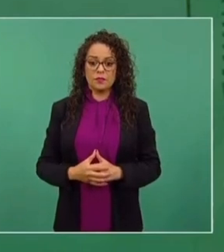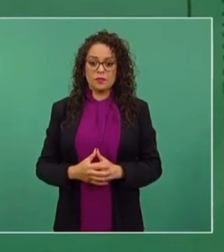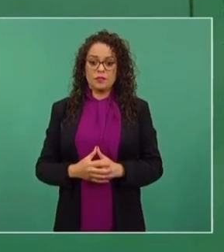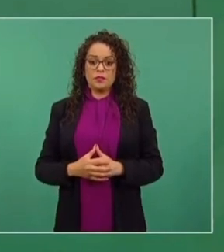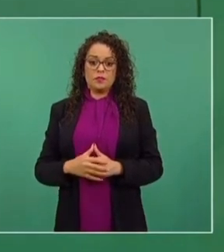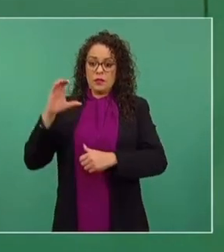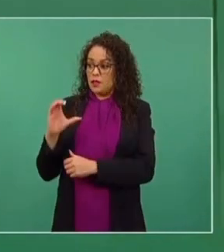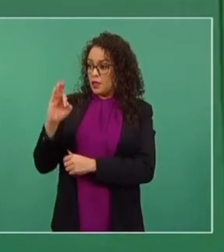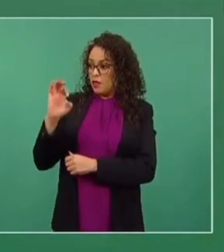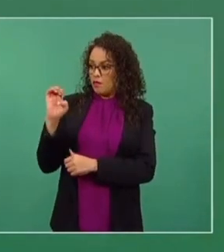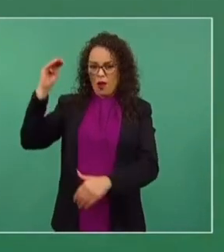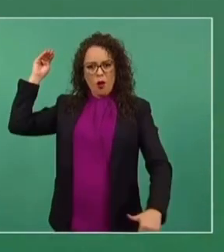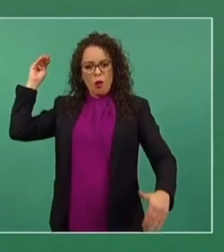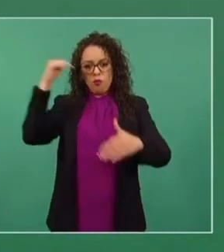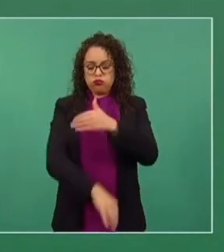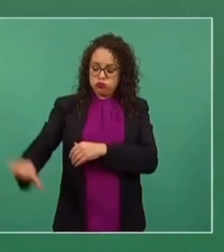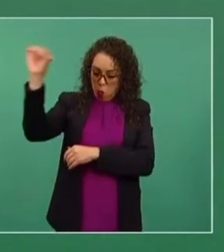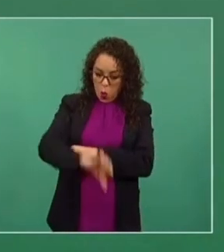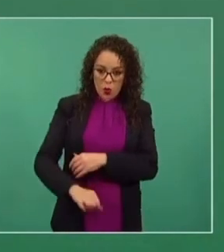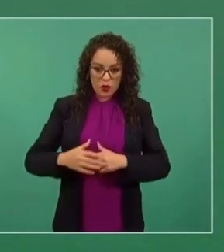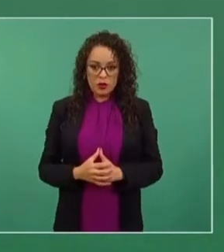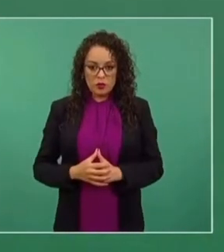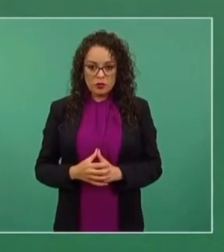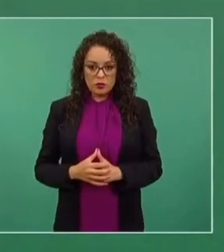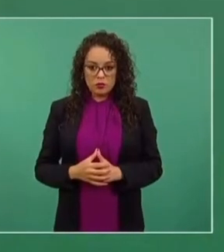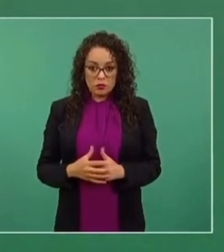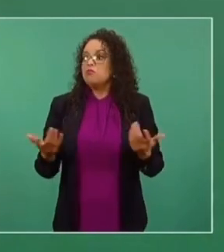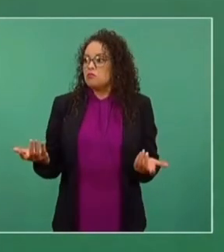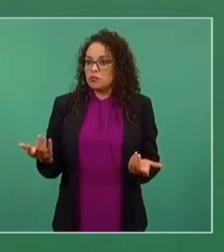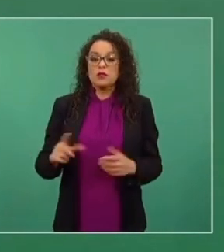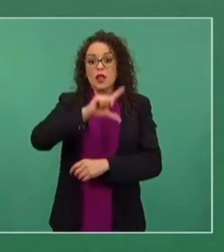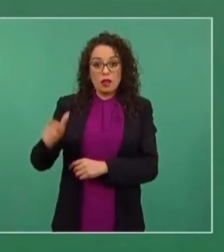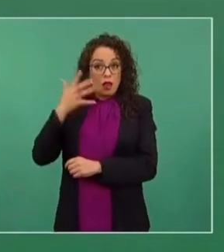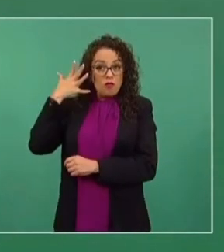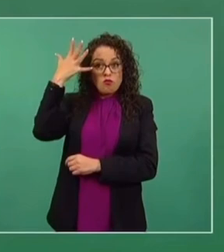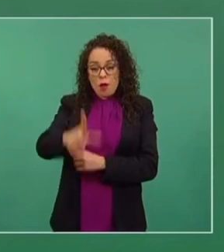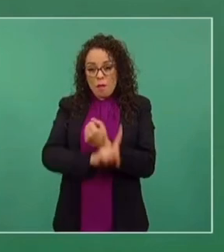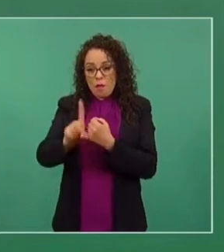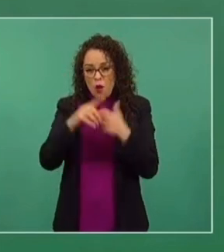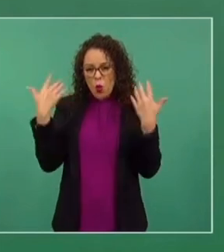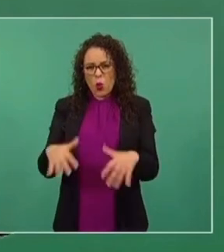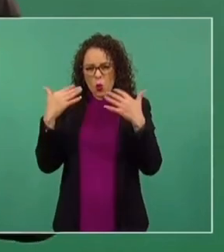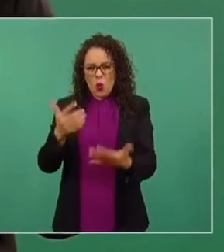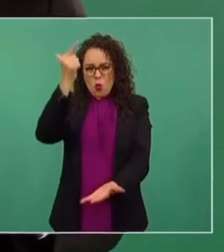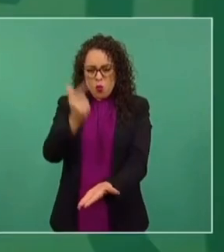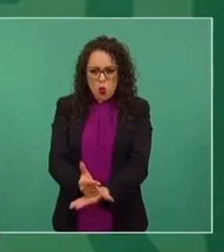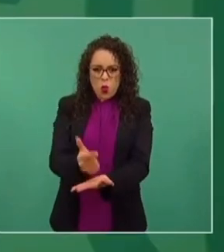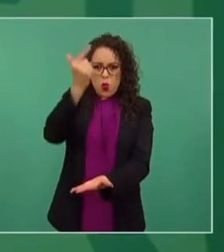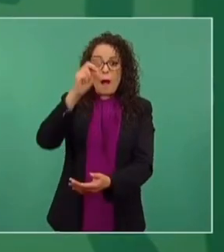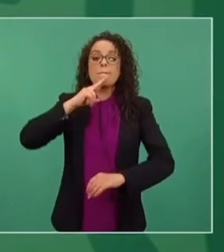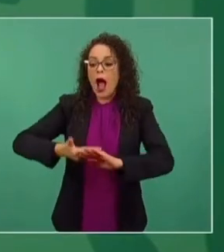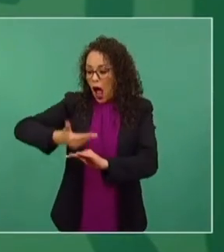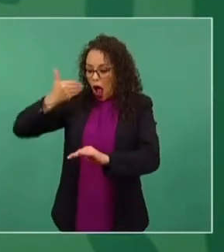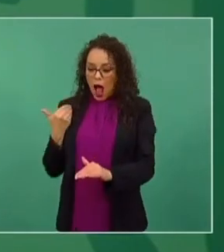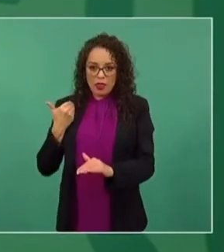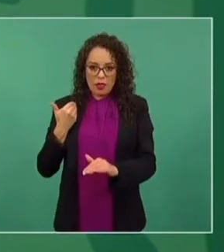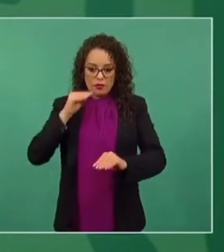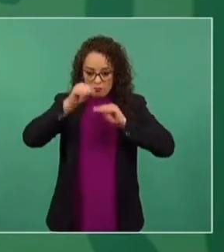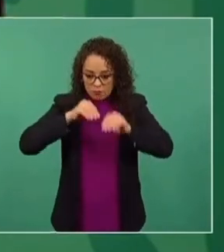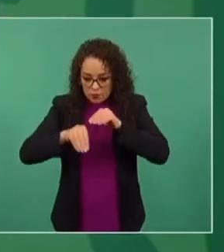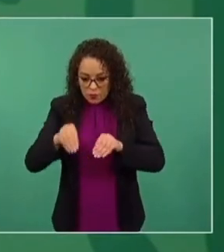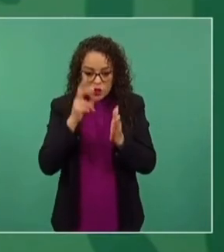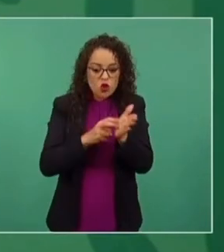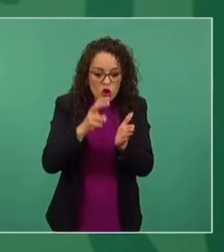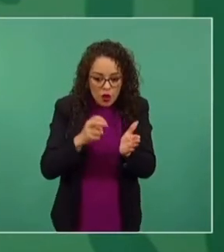Quiebra por completo la Comisión Federal de Electricidad. Tarifas altísimas. Sí. Se va a venir una situación gravísima. Entonces, ¿por qué no ordenamos? Y tienes